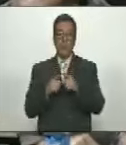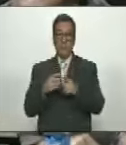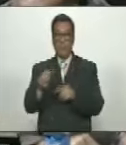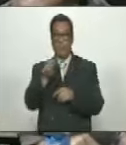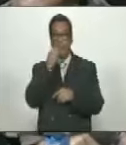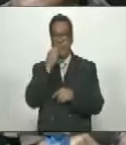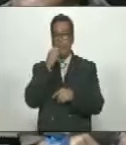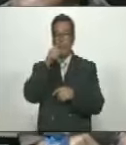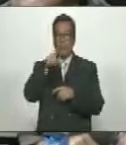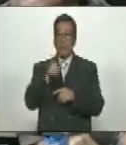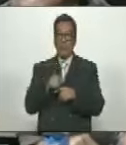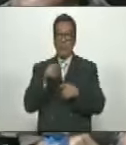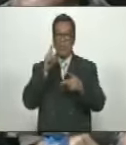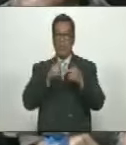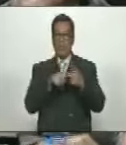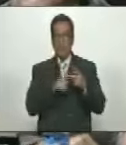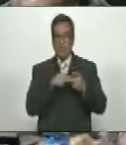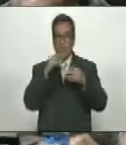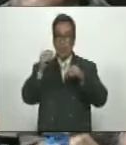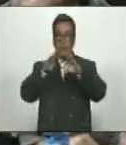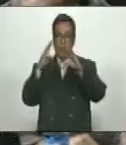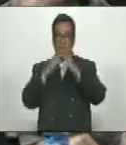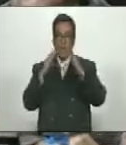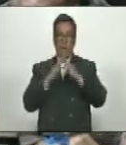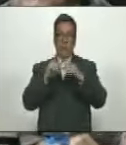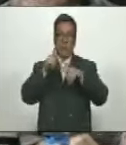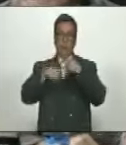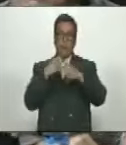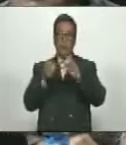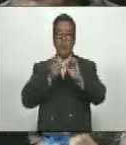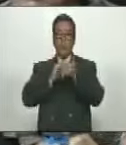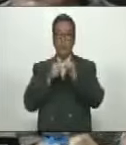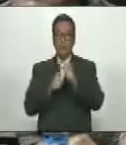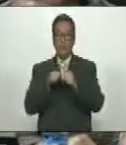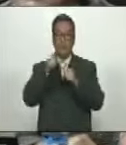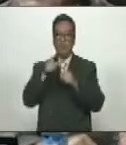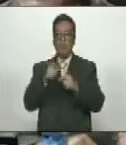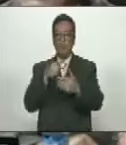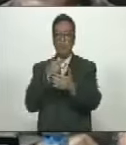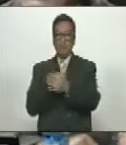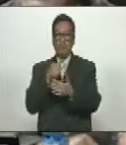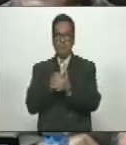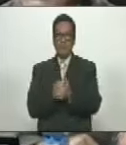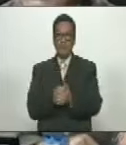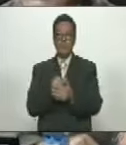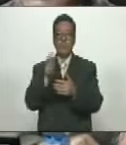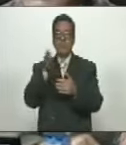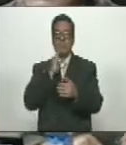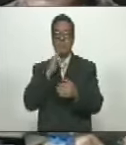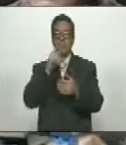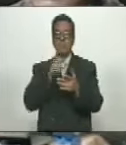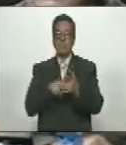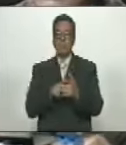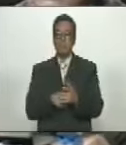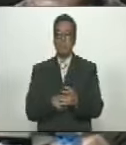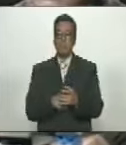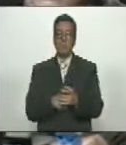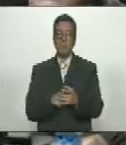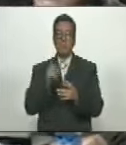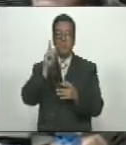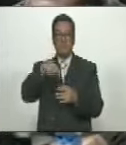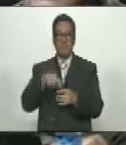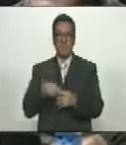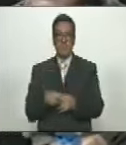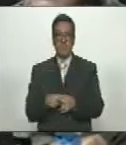Alimentación A La Recreación Al Deporte Al Financiamiento Bancario Y Que